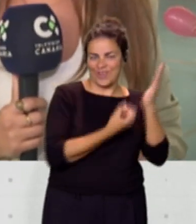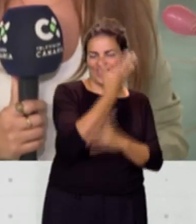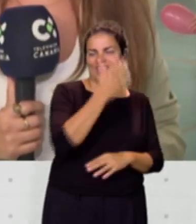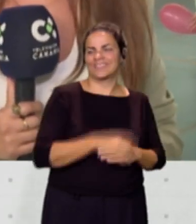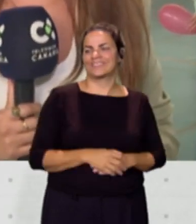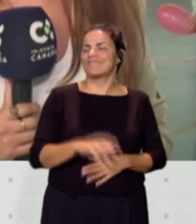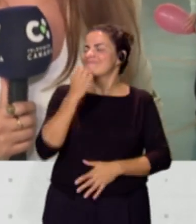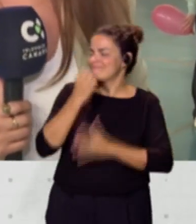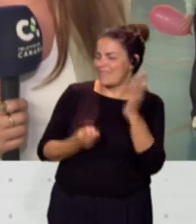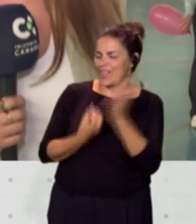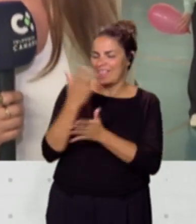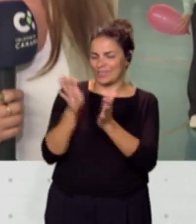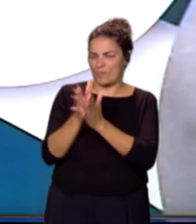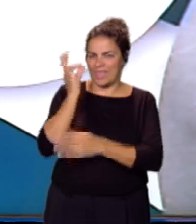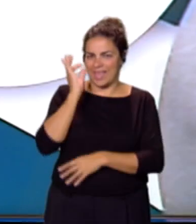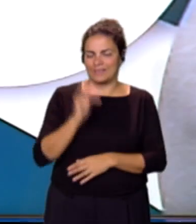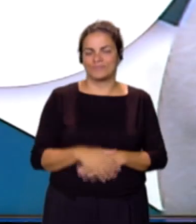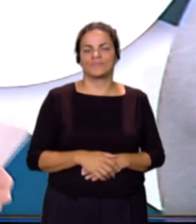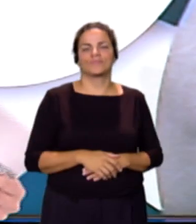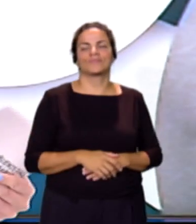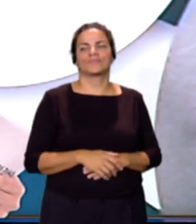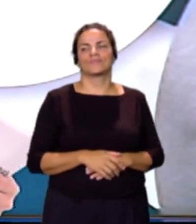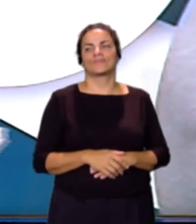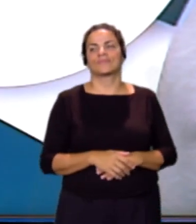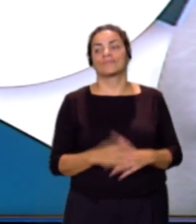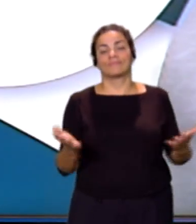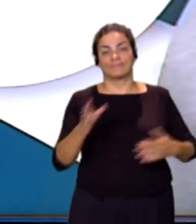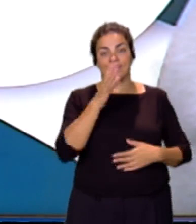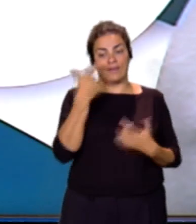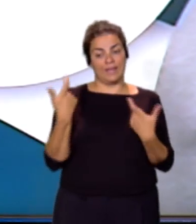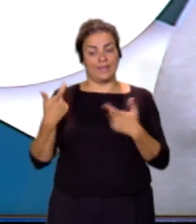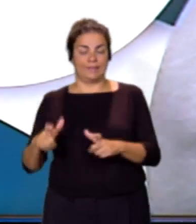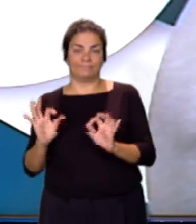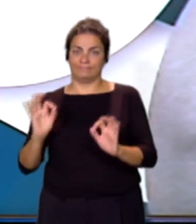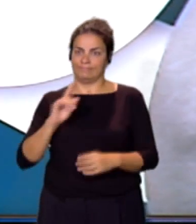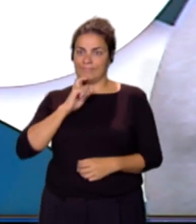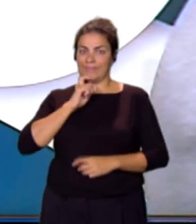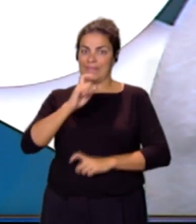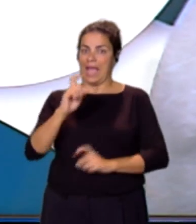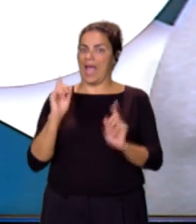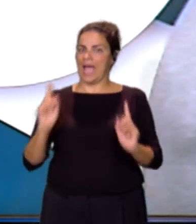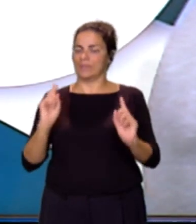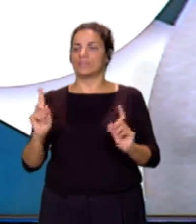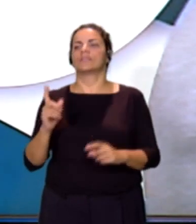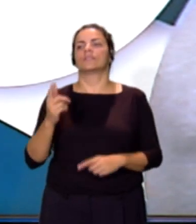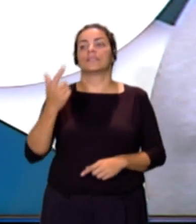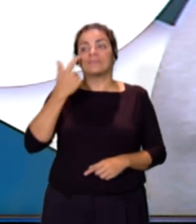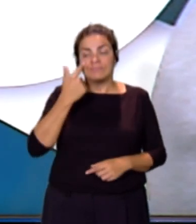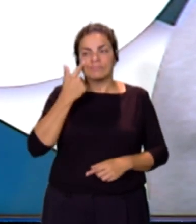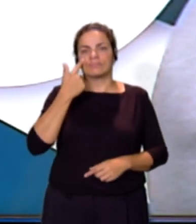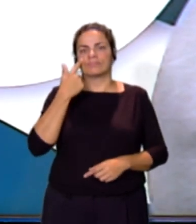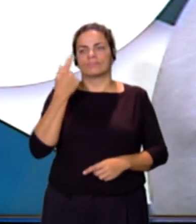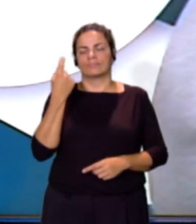Muy buenos días, compañera. Y en nuestro apartado de advertencias, atentos a este mensaje que ha